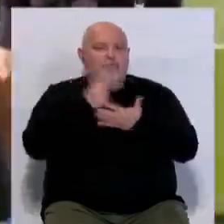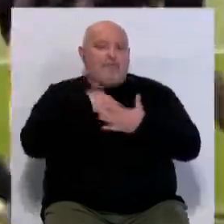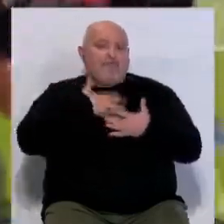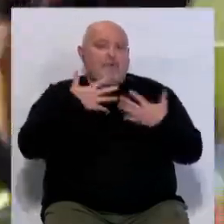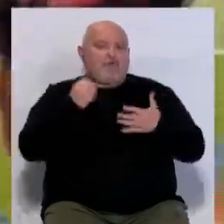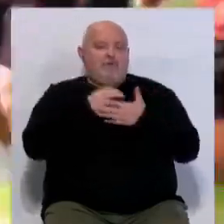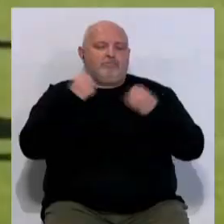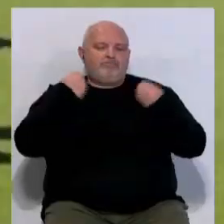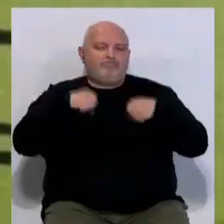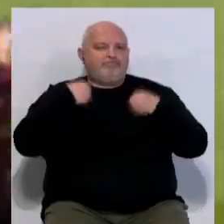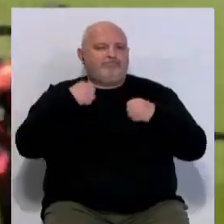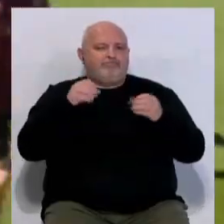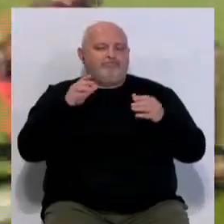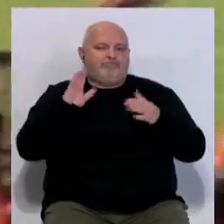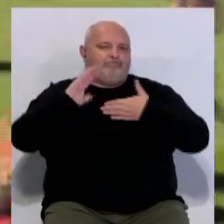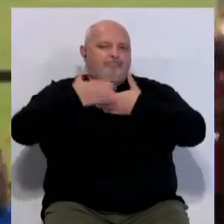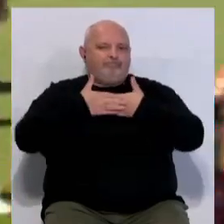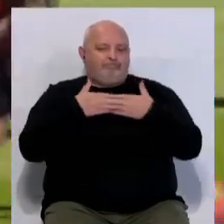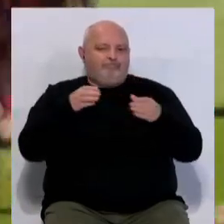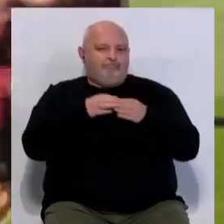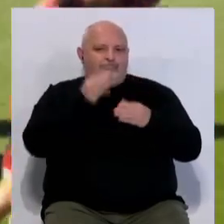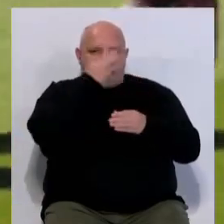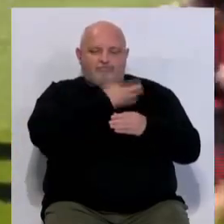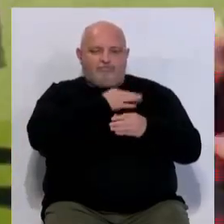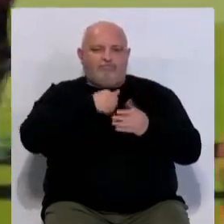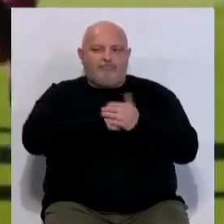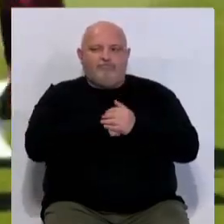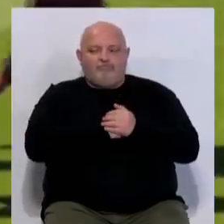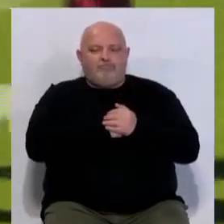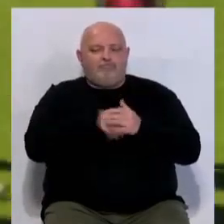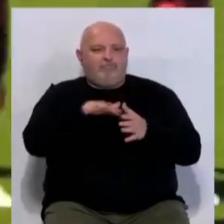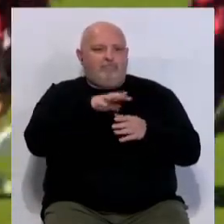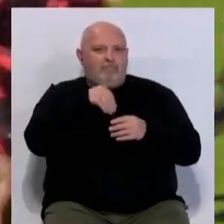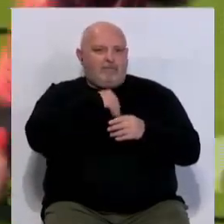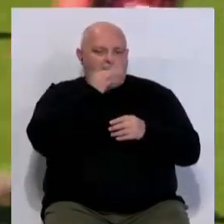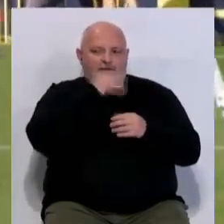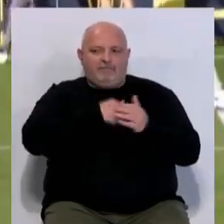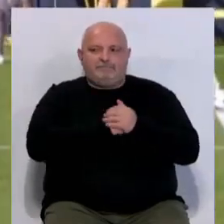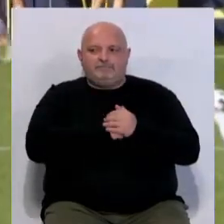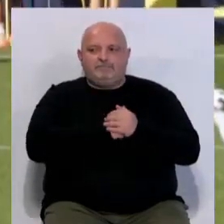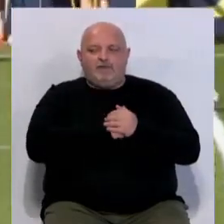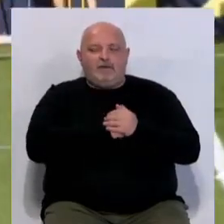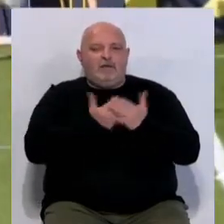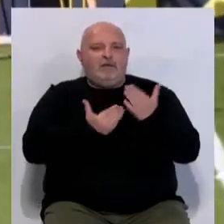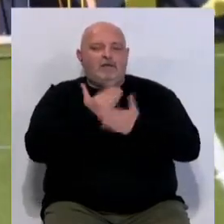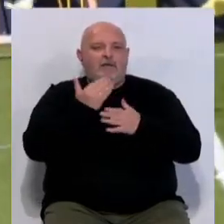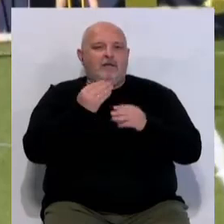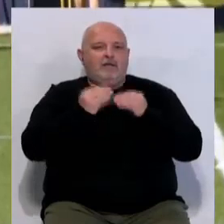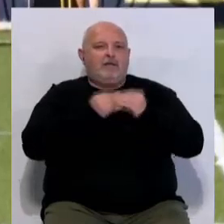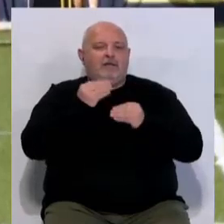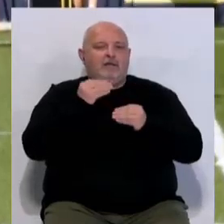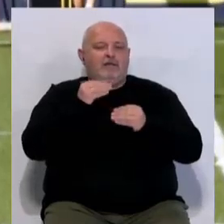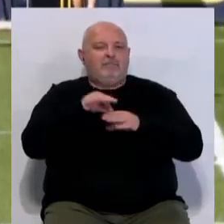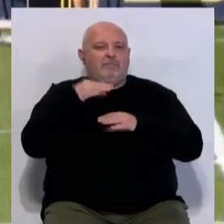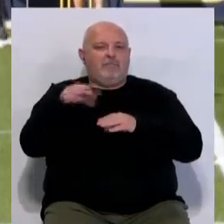a trabajar a puerta cerrada en la ciudad deportiva Bahía de Cádiz. La jornada nos deja la